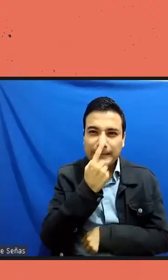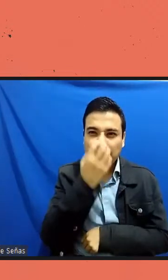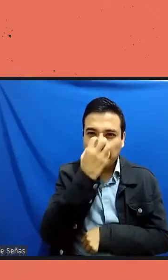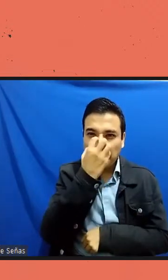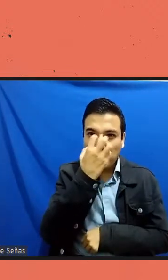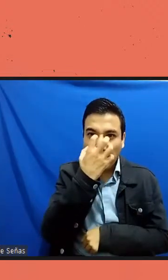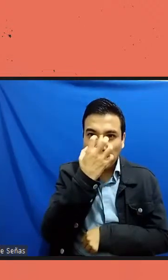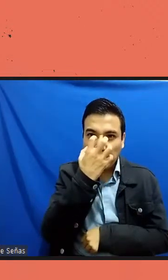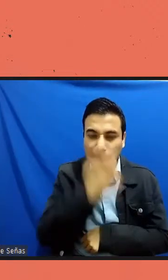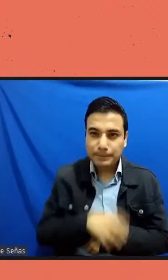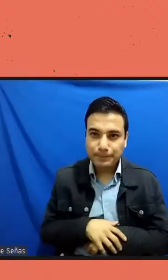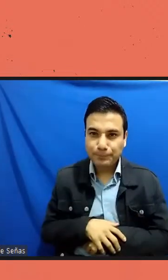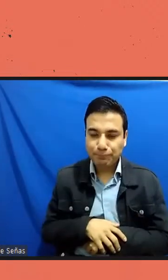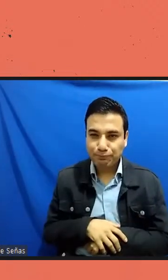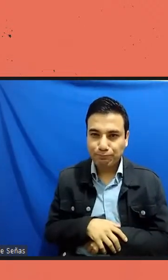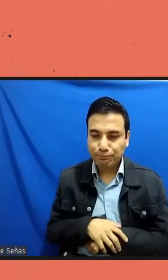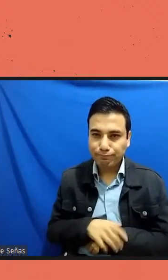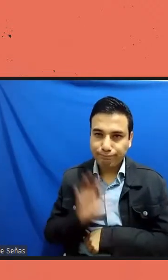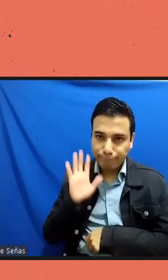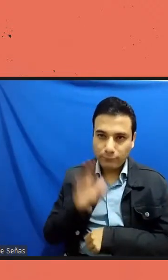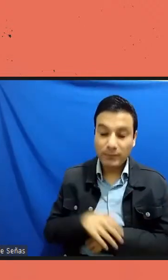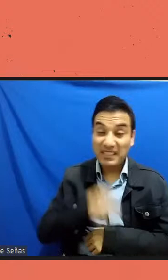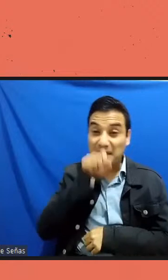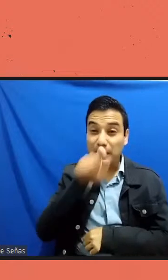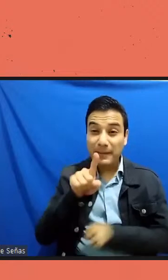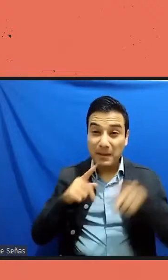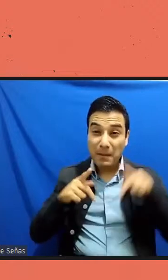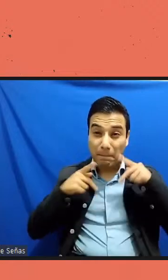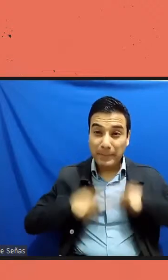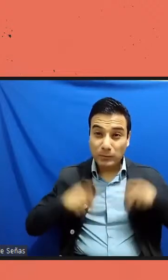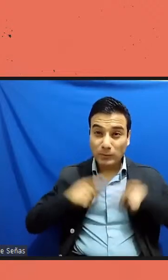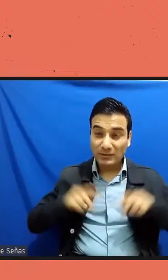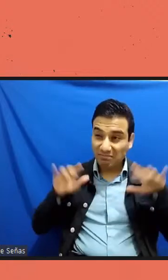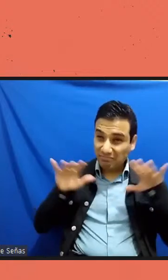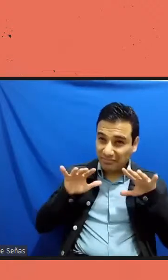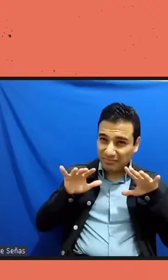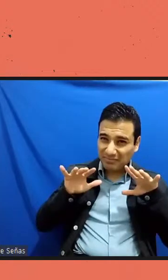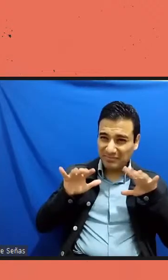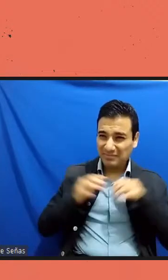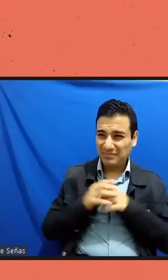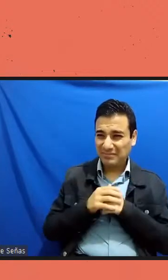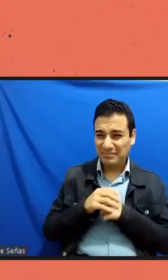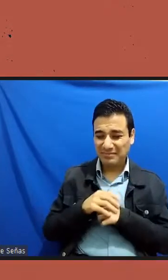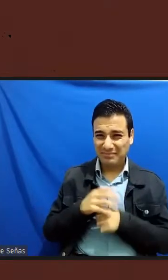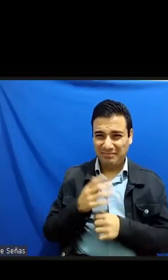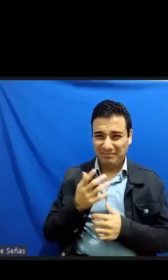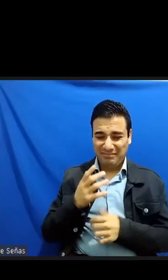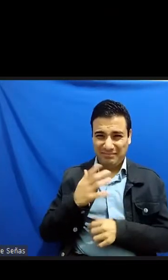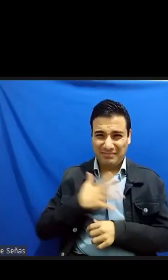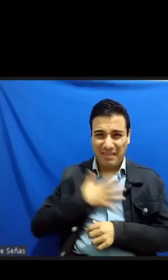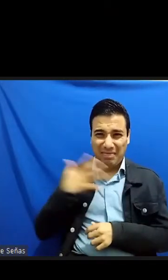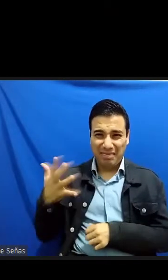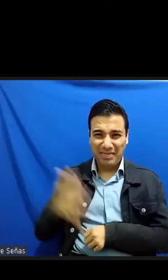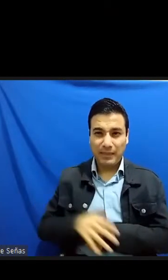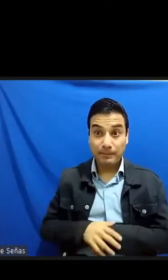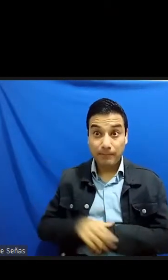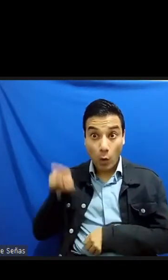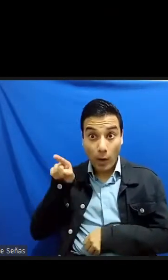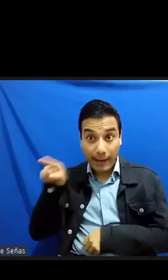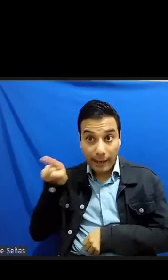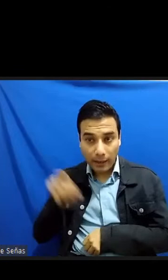sino en la repugna social que puede ser la de convertirse en un escritor ininteligible